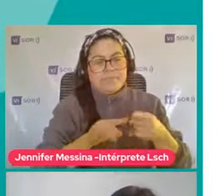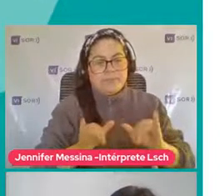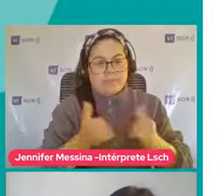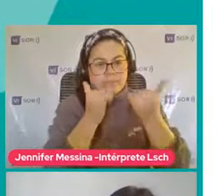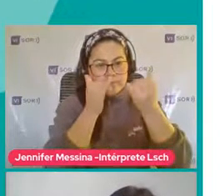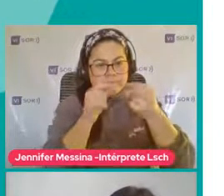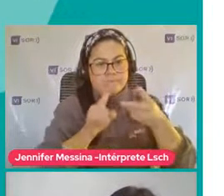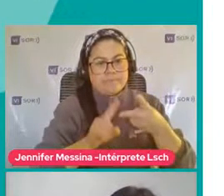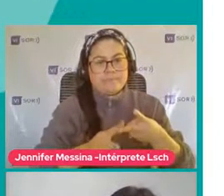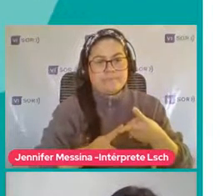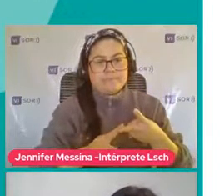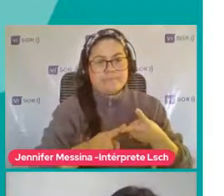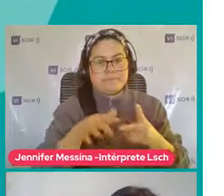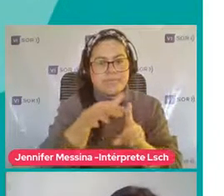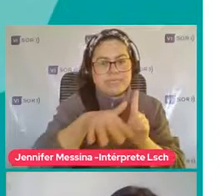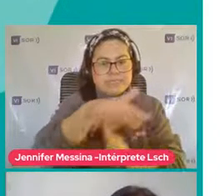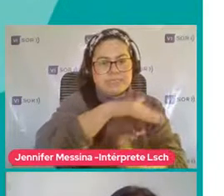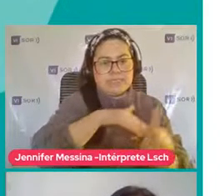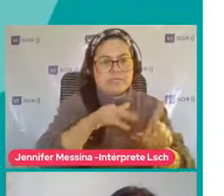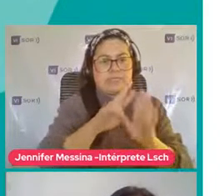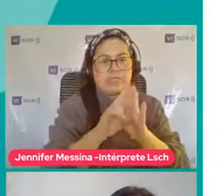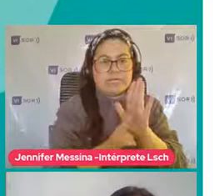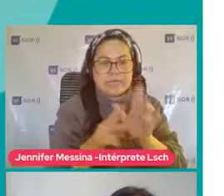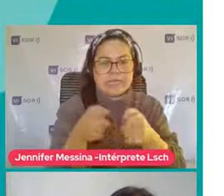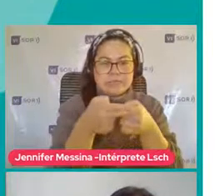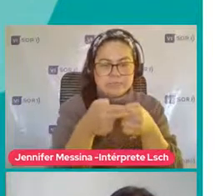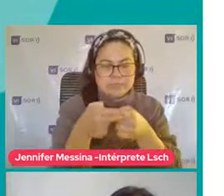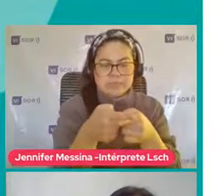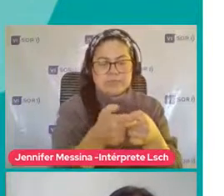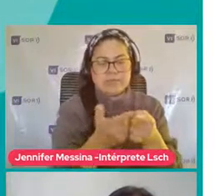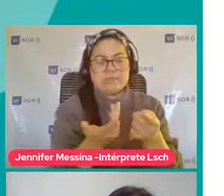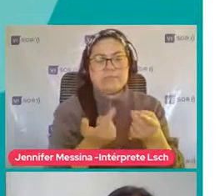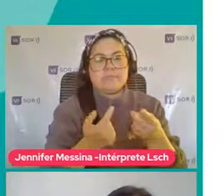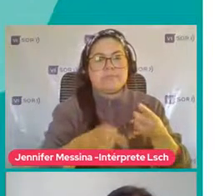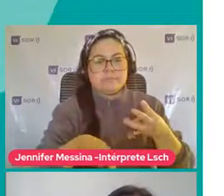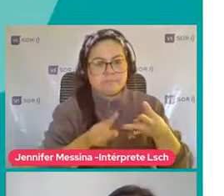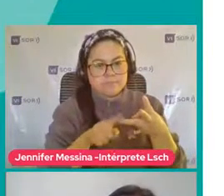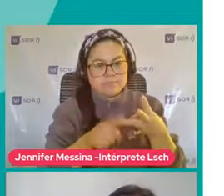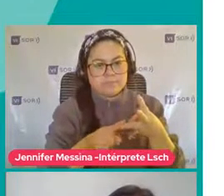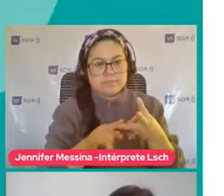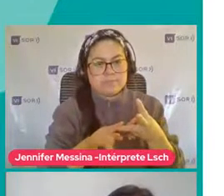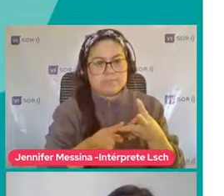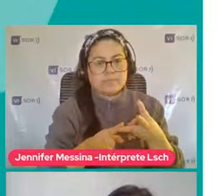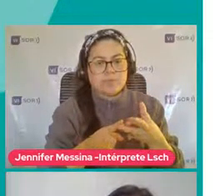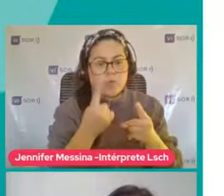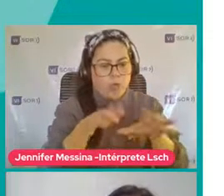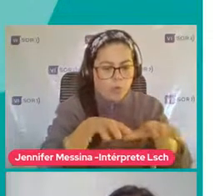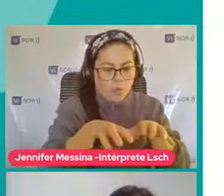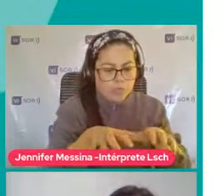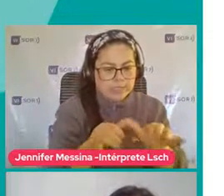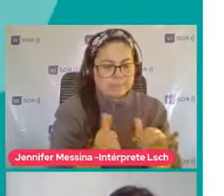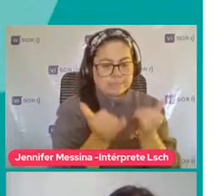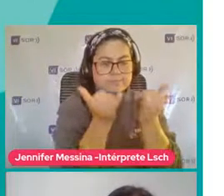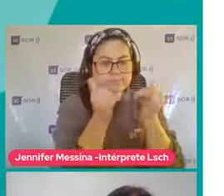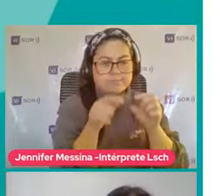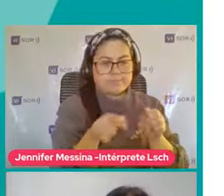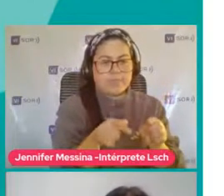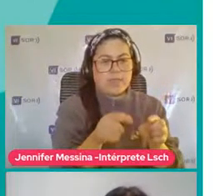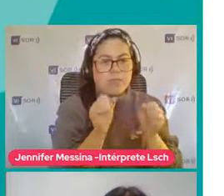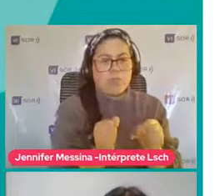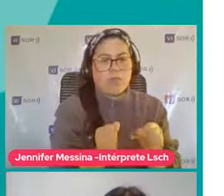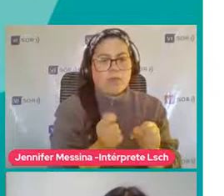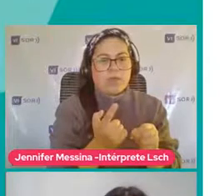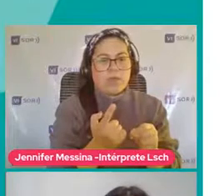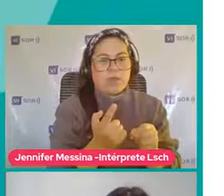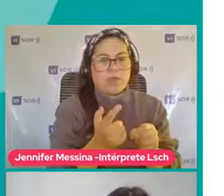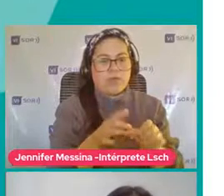adaptarse A las situaciones De reglas sociales El entretenerse Con un objeto Que normalmente Puede ser un objeto Que no sea